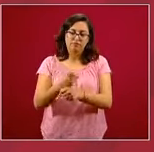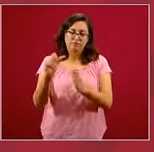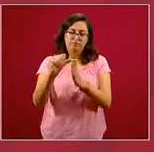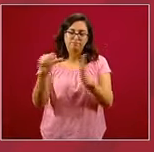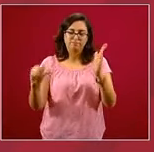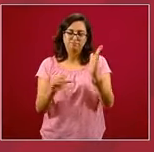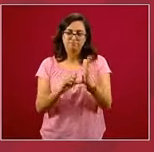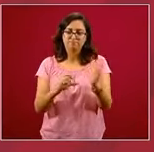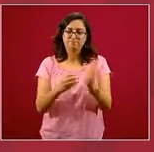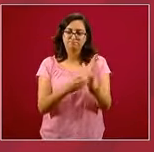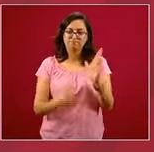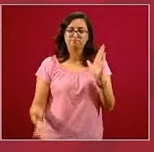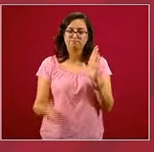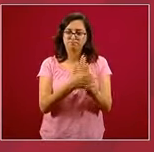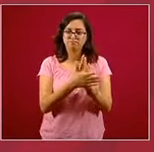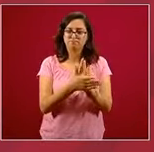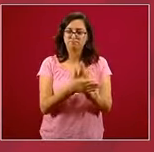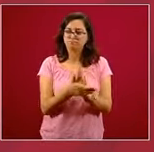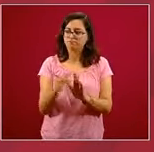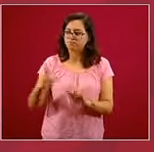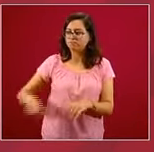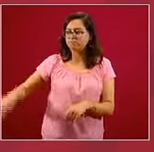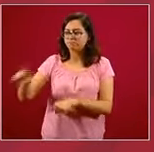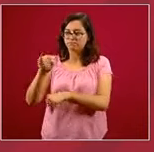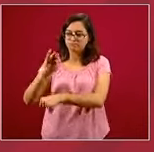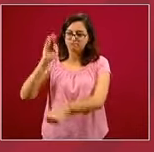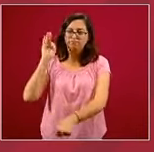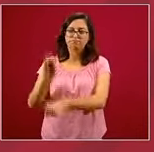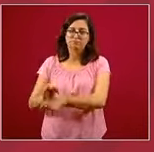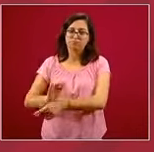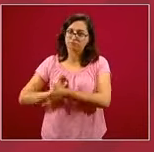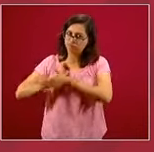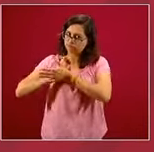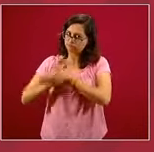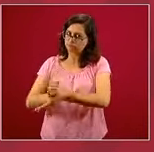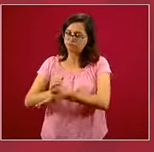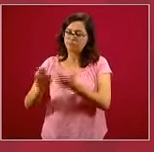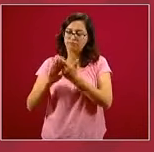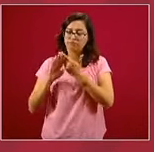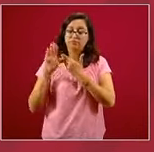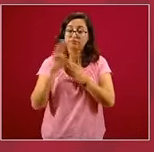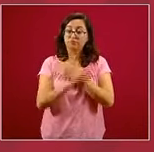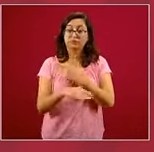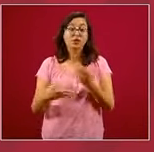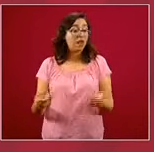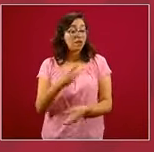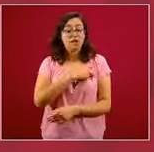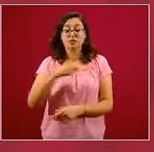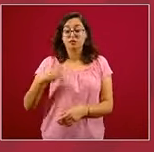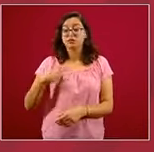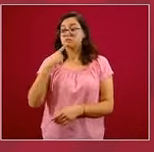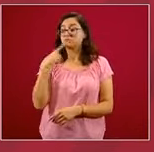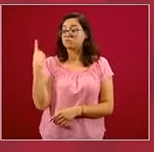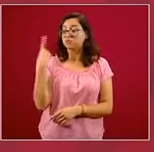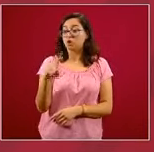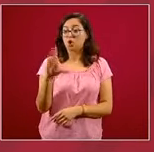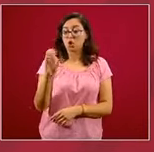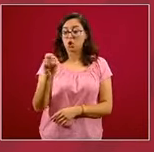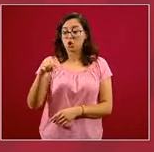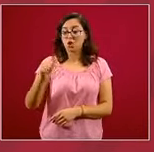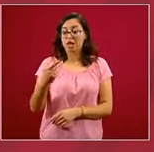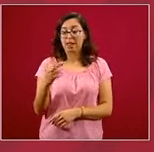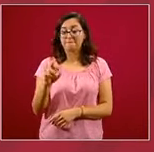Constitución para proteger contra la discriminación. Lo que hay que hacer es denunciarlo ante el CONAPRED o